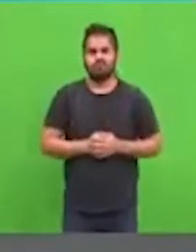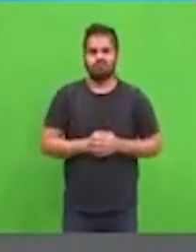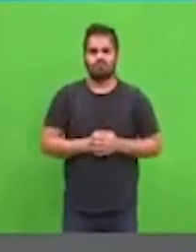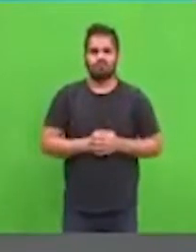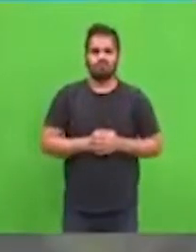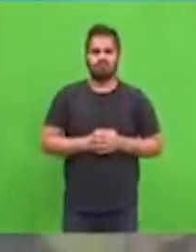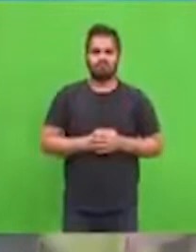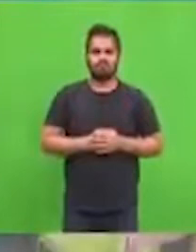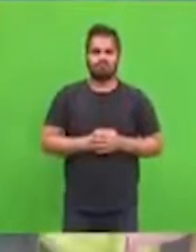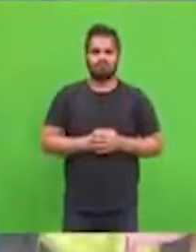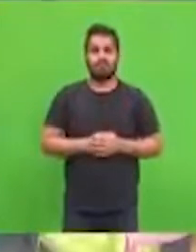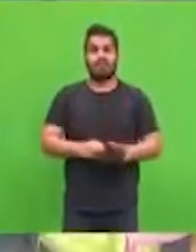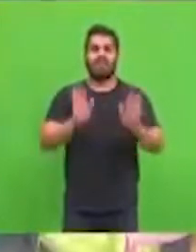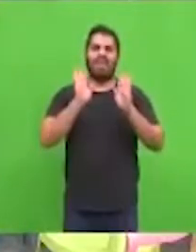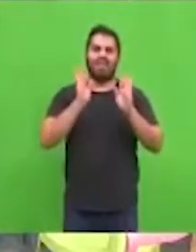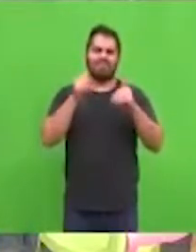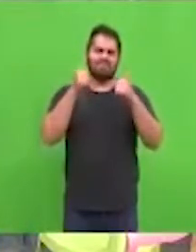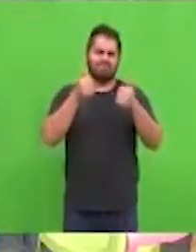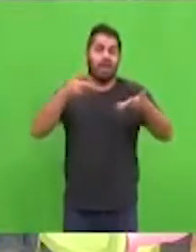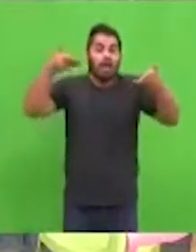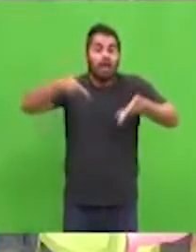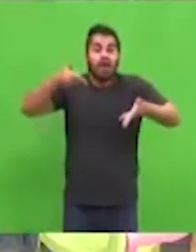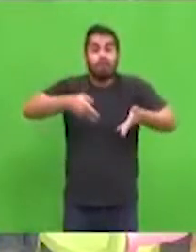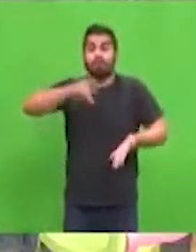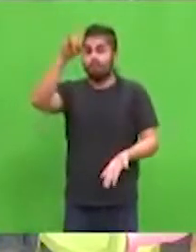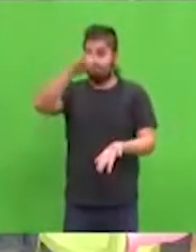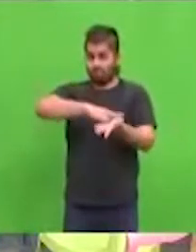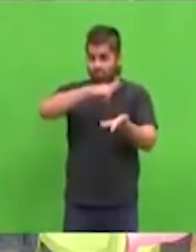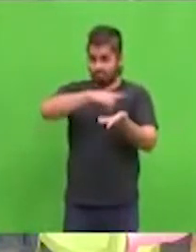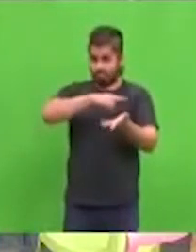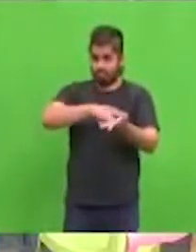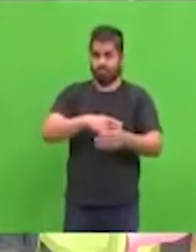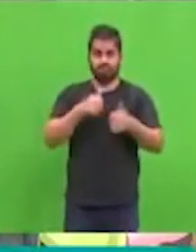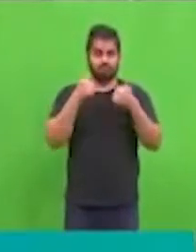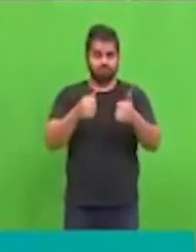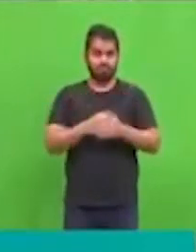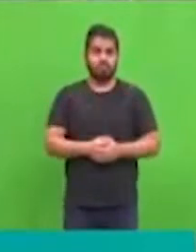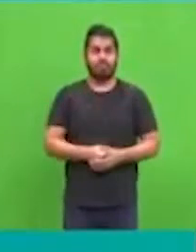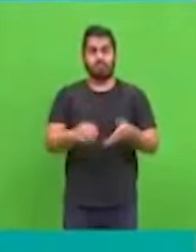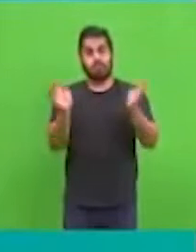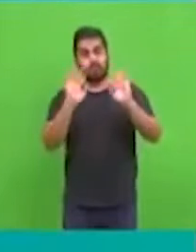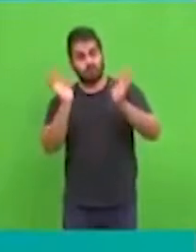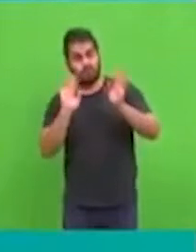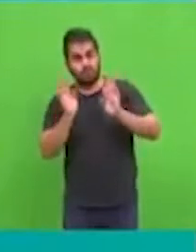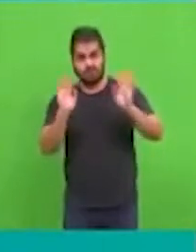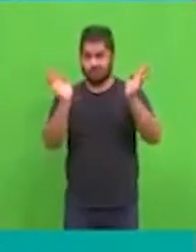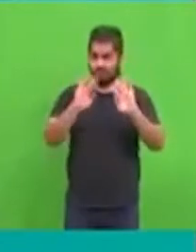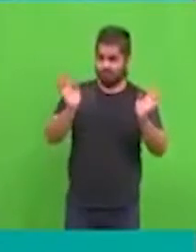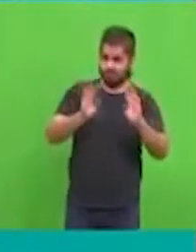la idea, que sea por aire y de acceso libre y gratuito de la ciudadanía. Así mismo es, porque va a disponibilizar